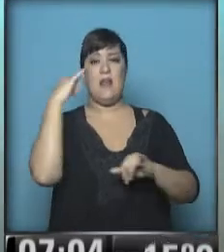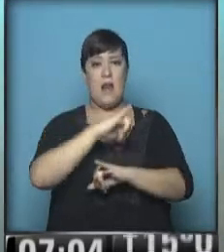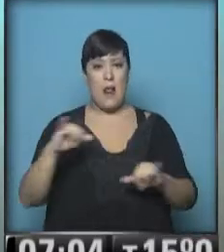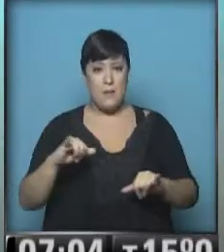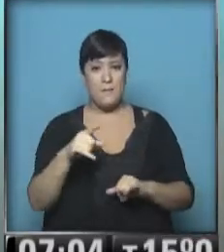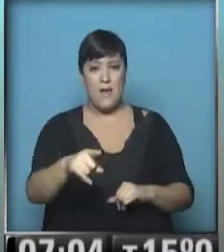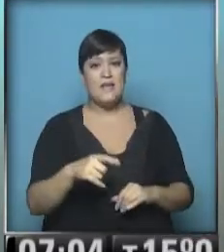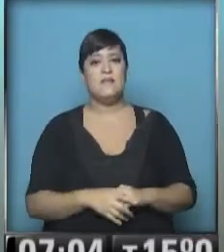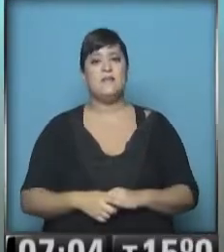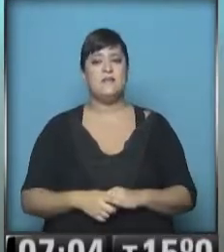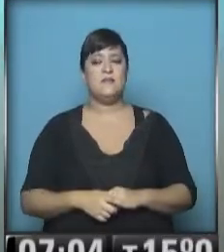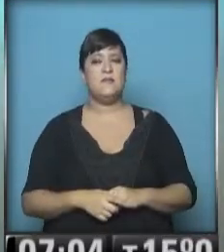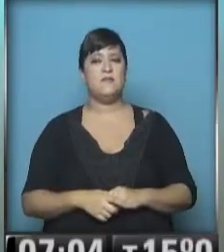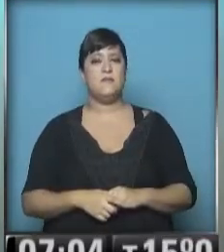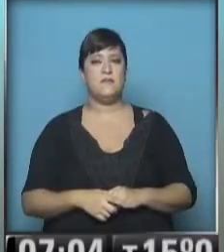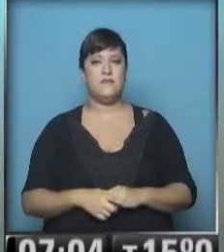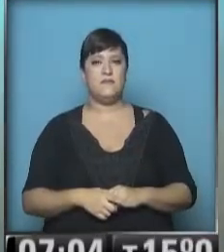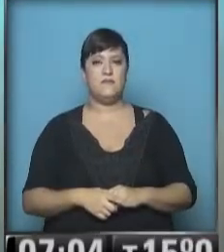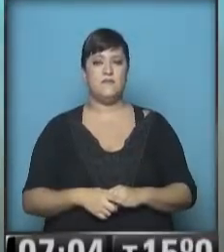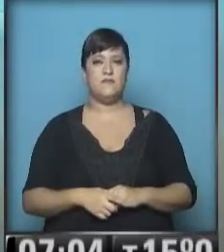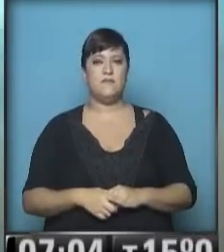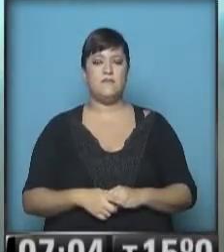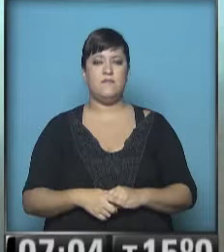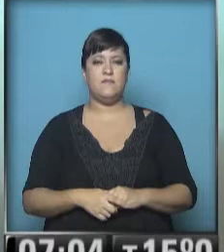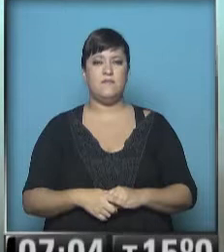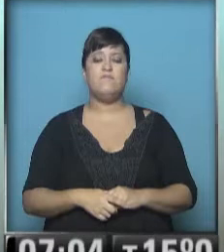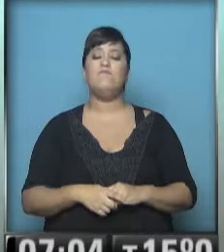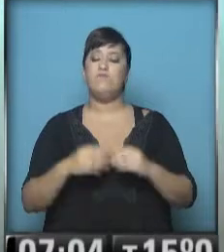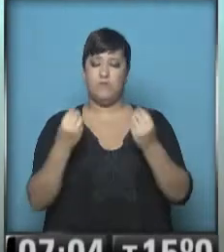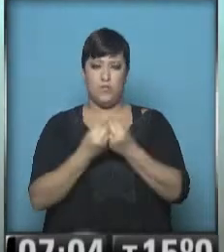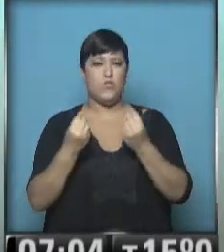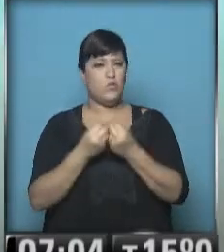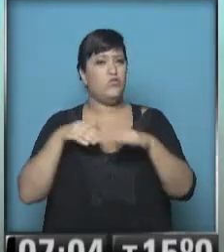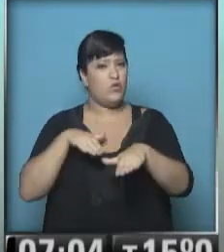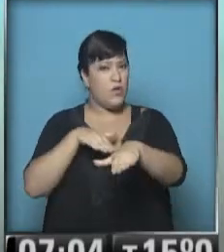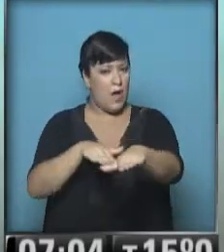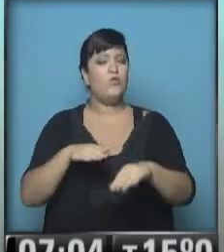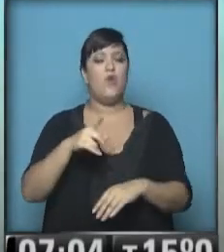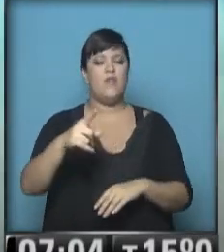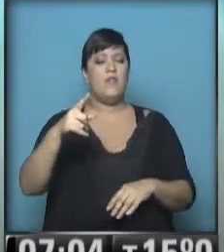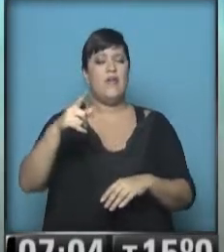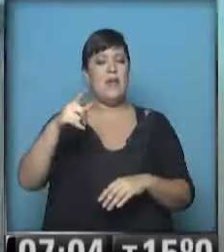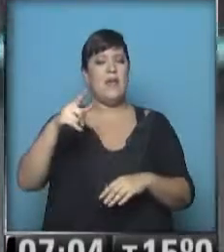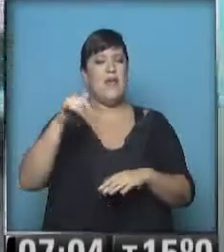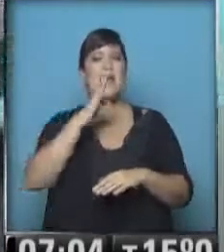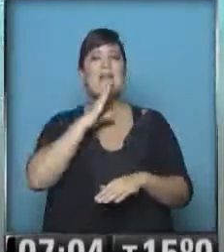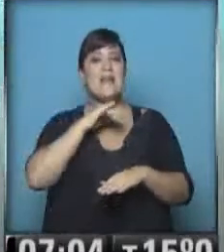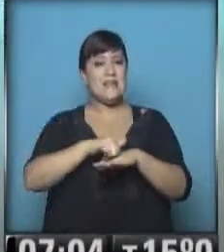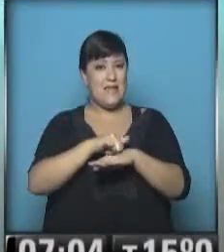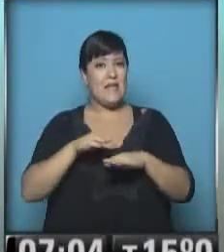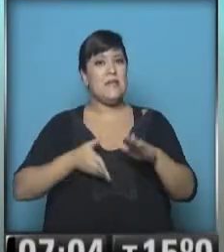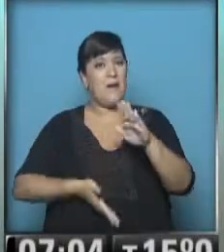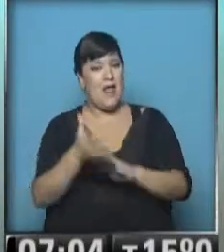enlace de esta autopista, el cruce, mejor dicho, con la avenida General Paz cargado para quienes vienen desde Ezeiza hacia el área central.